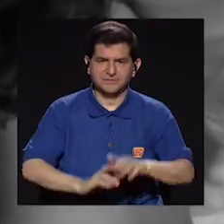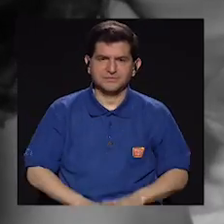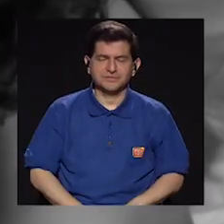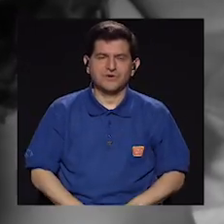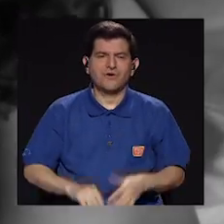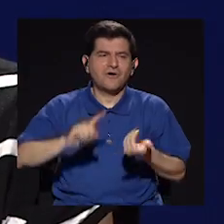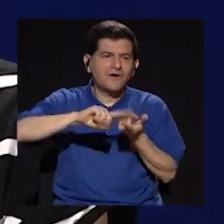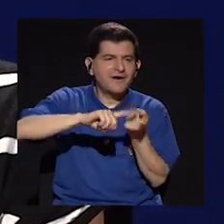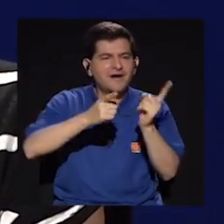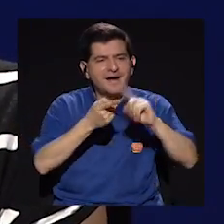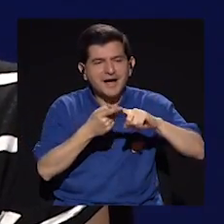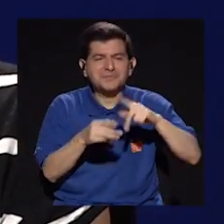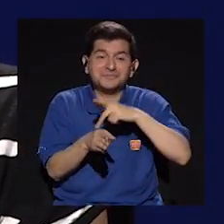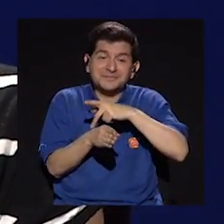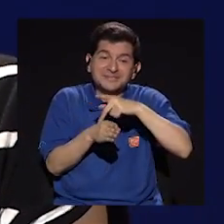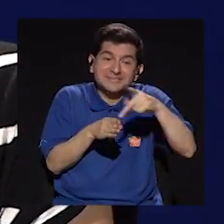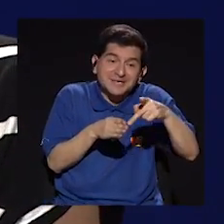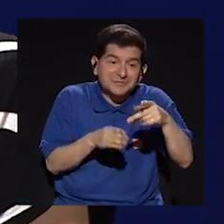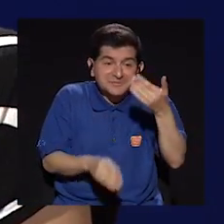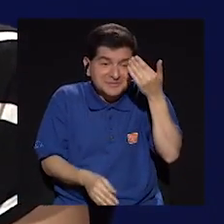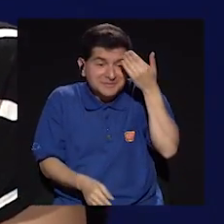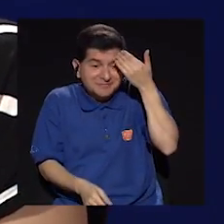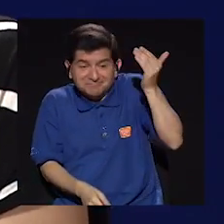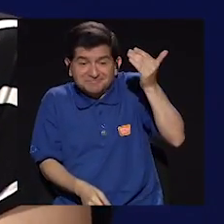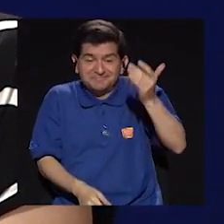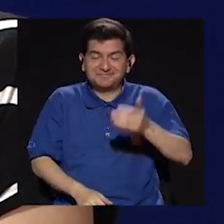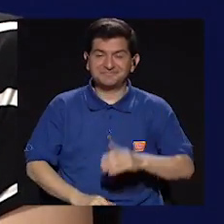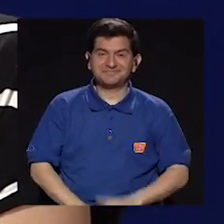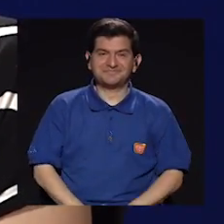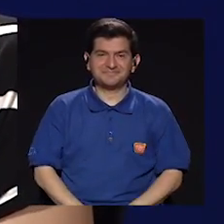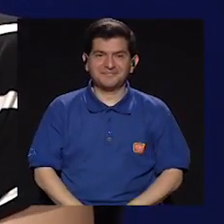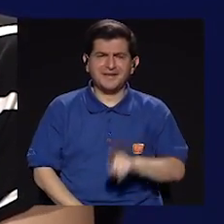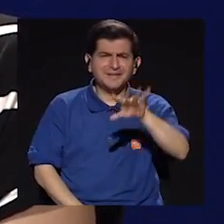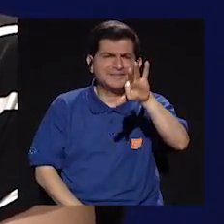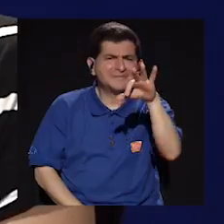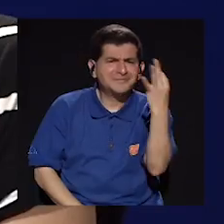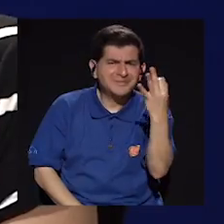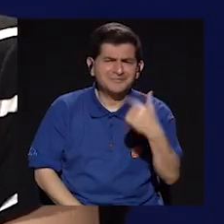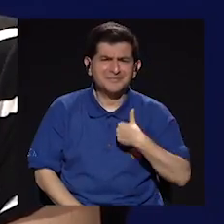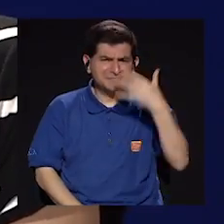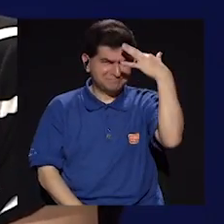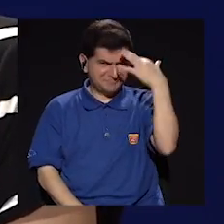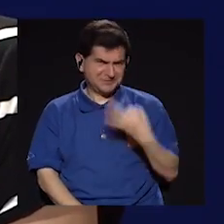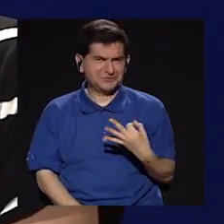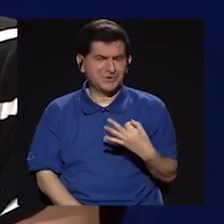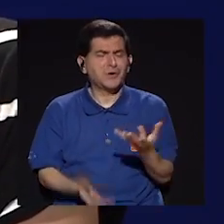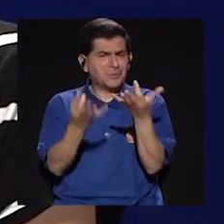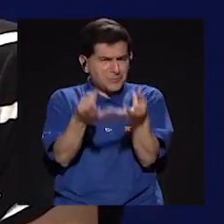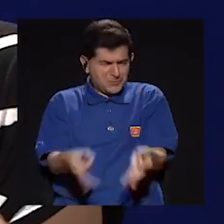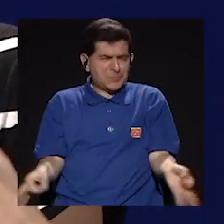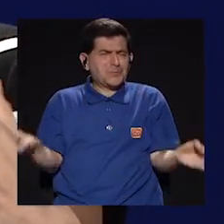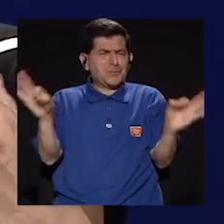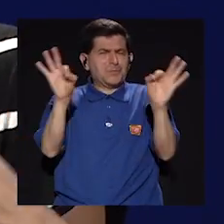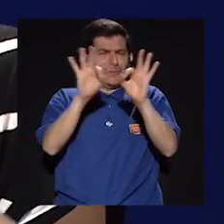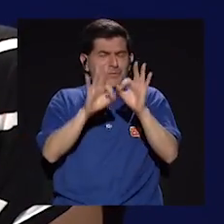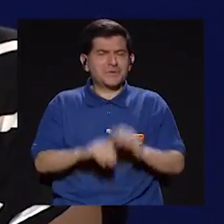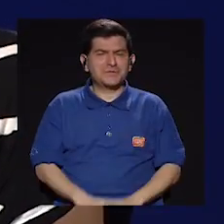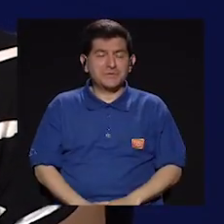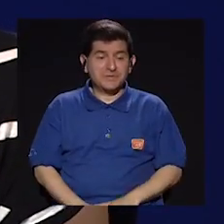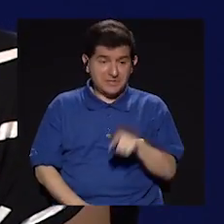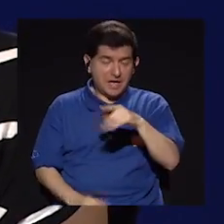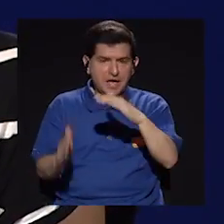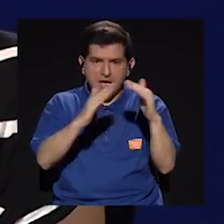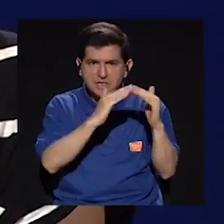amistad profesional, no sé. Y que de alguna manera creo que es súper importante como